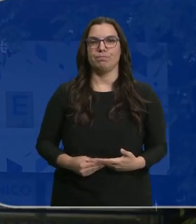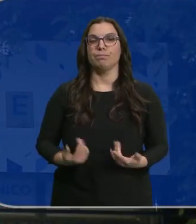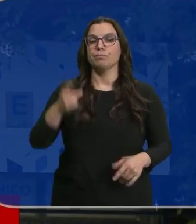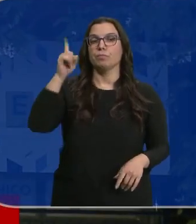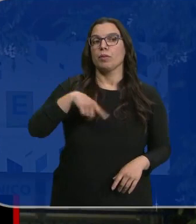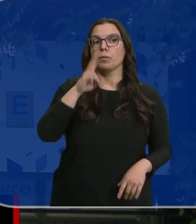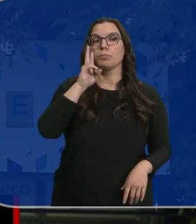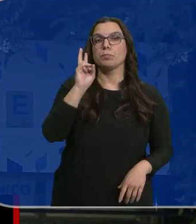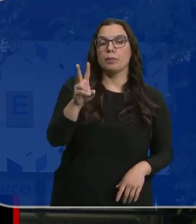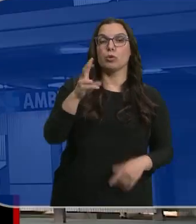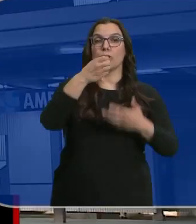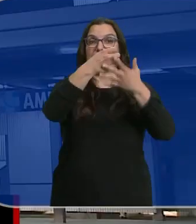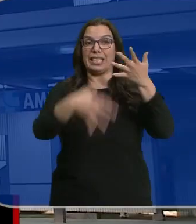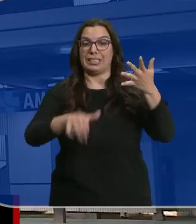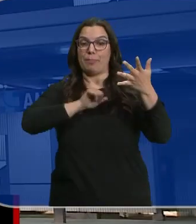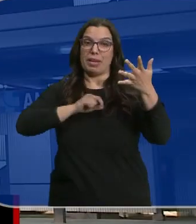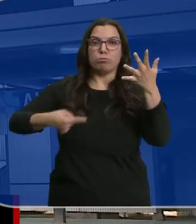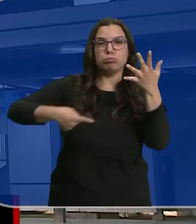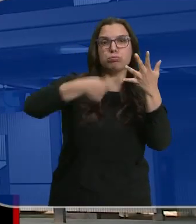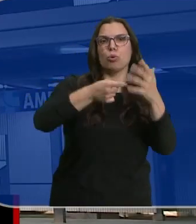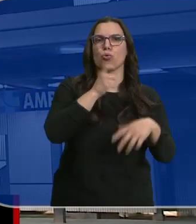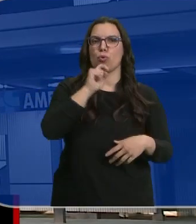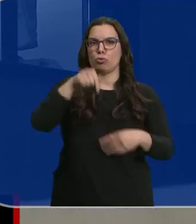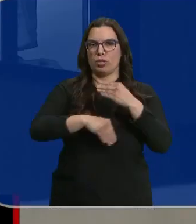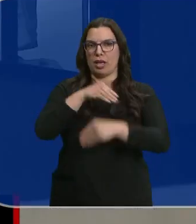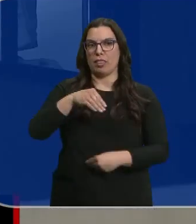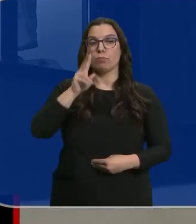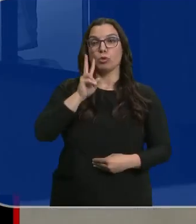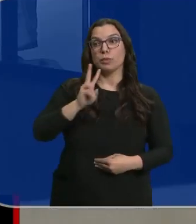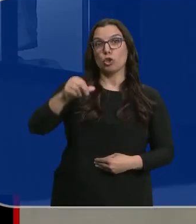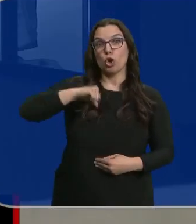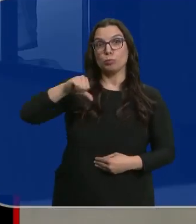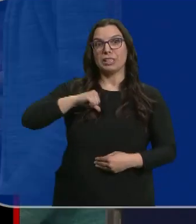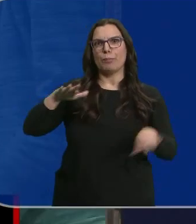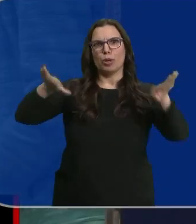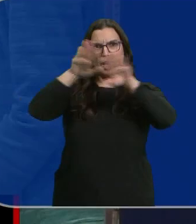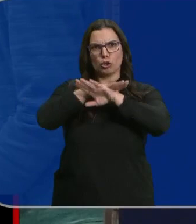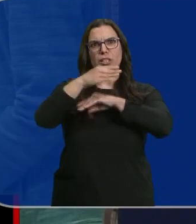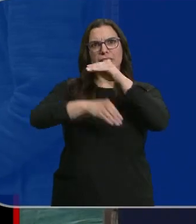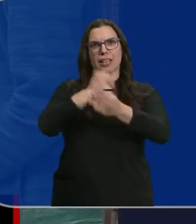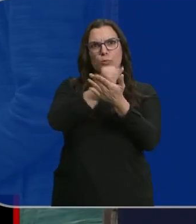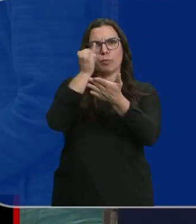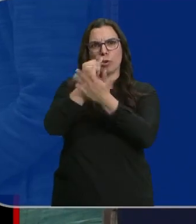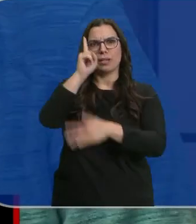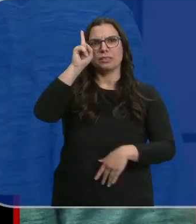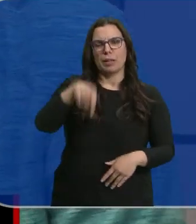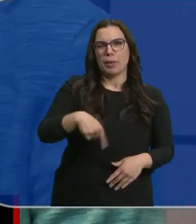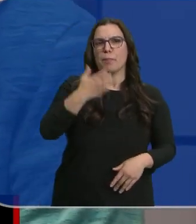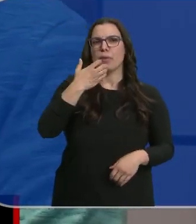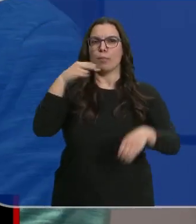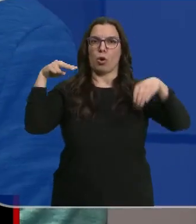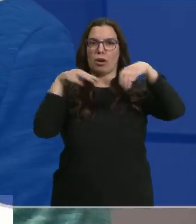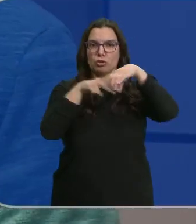También veremos cómo se reducen las listas de espera en Castilla y León. Hemos entrado de noche en el hospital. Ahora se realizan pruebas diagnósticas, como las